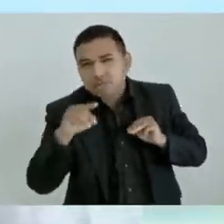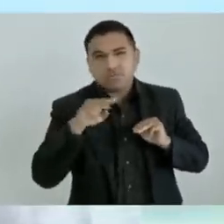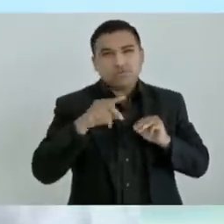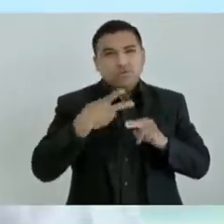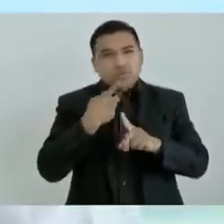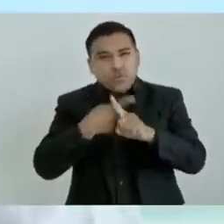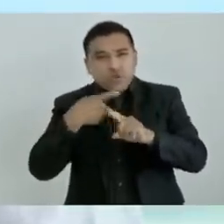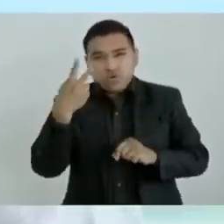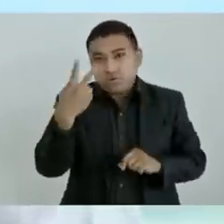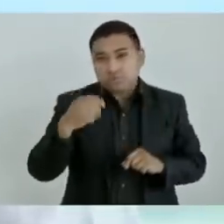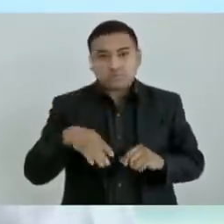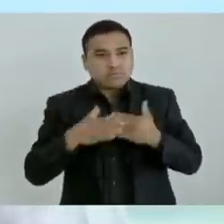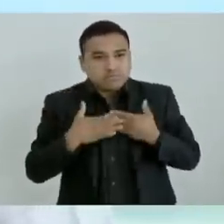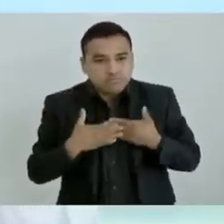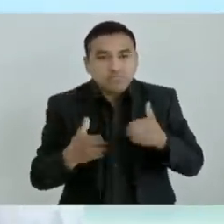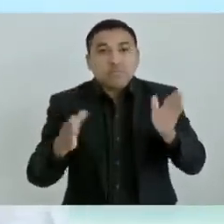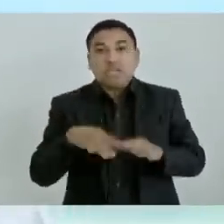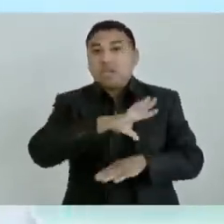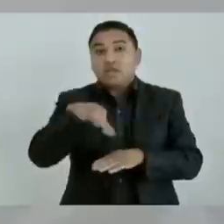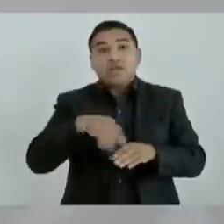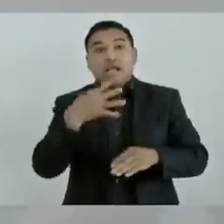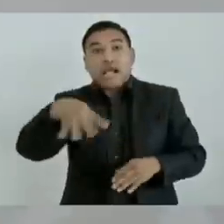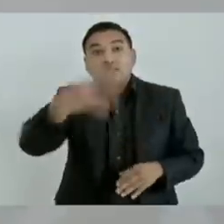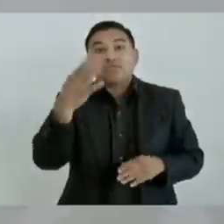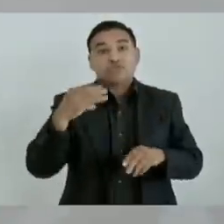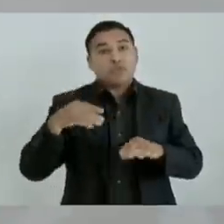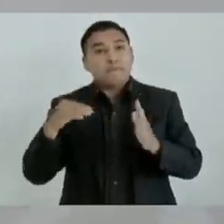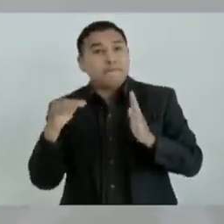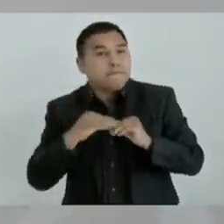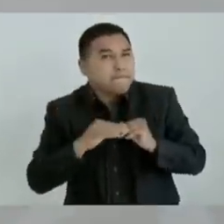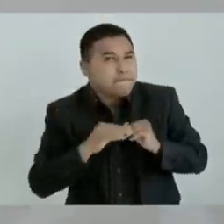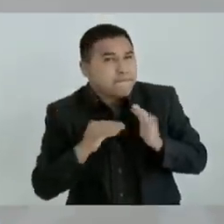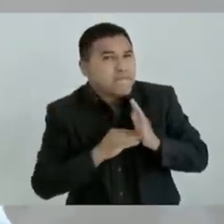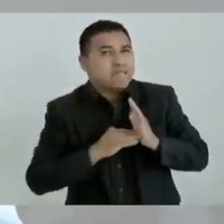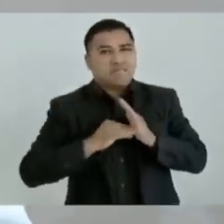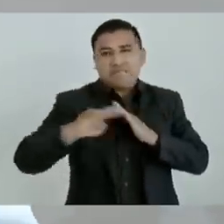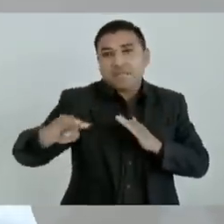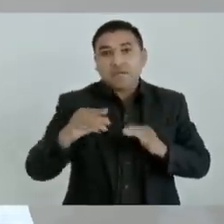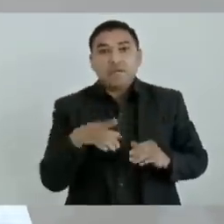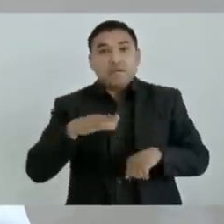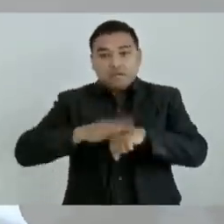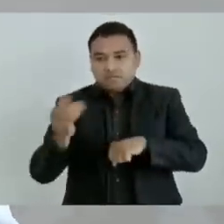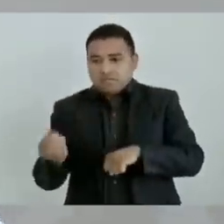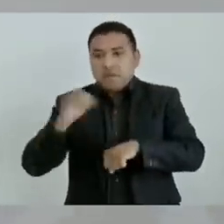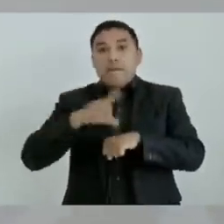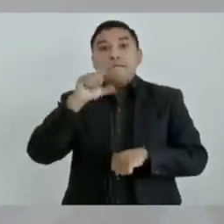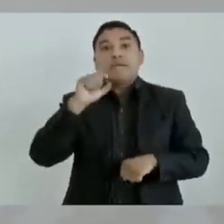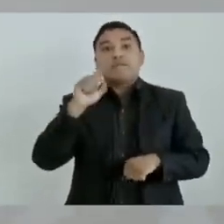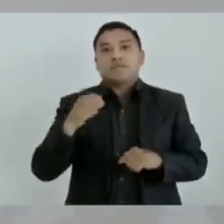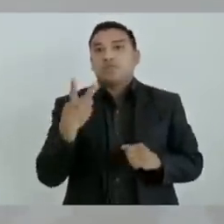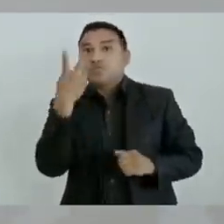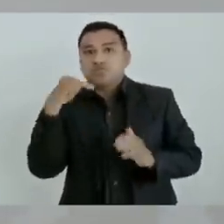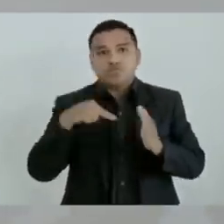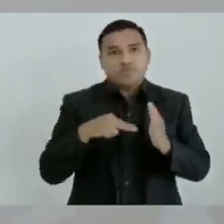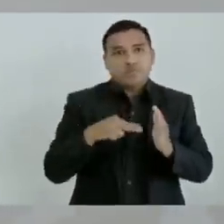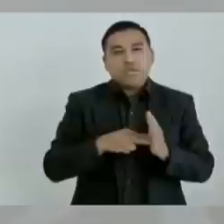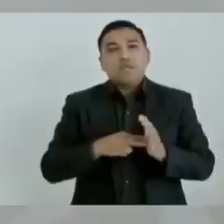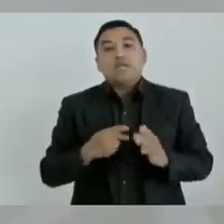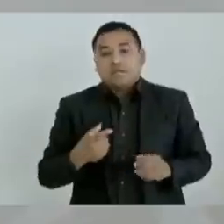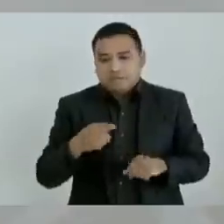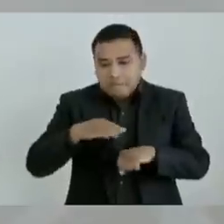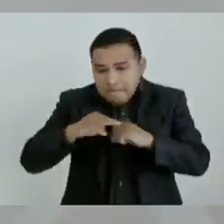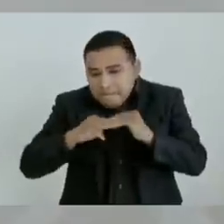la ampliación fueron casi 14 mil metros, con el que tenemos más de 22 mil metros cuadrados.